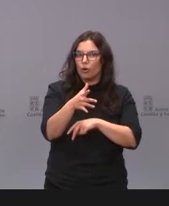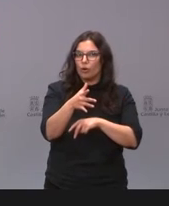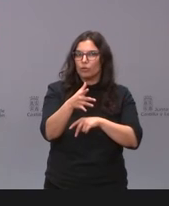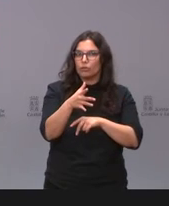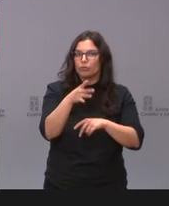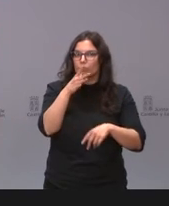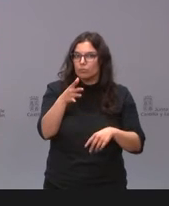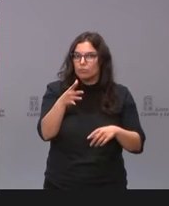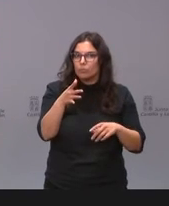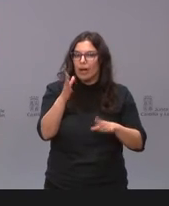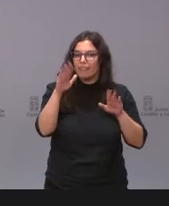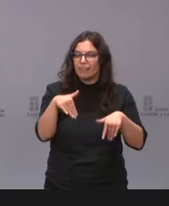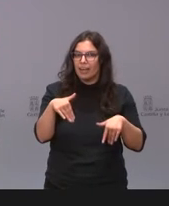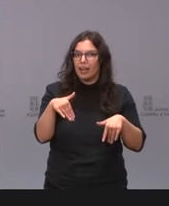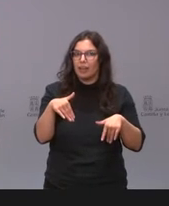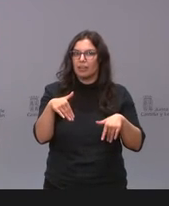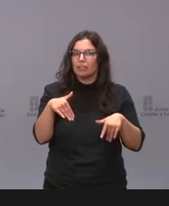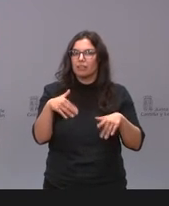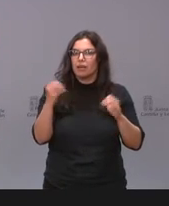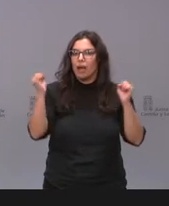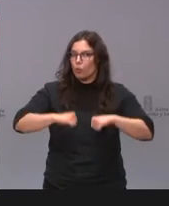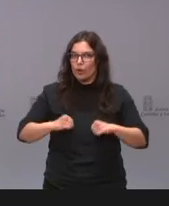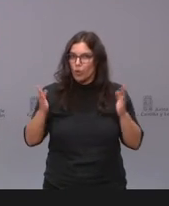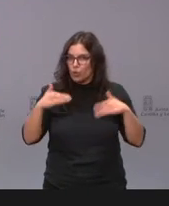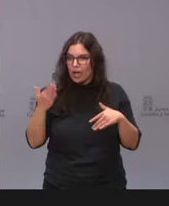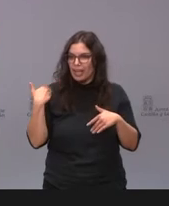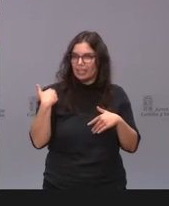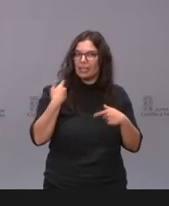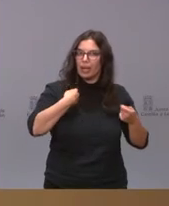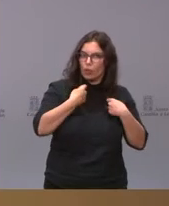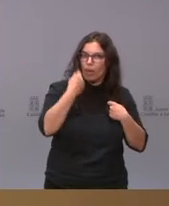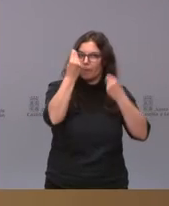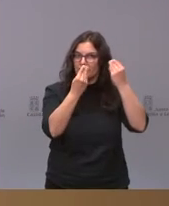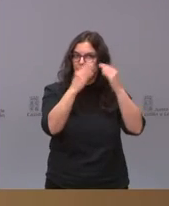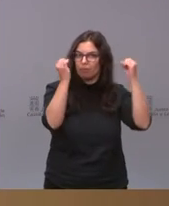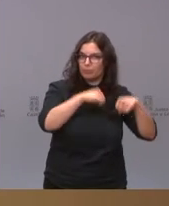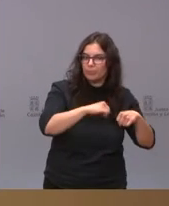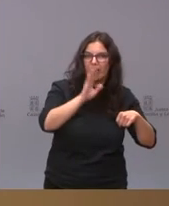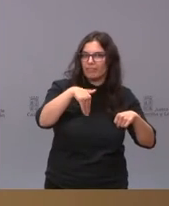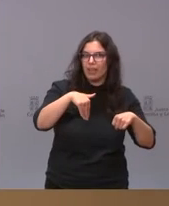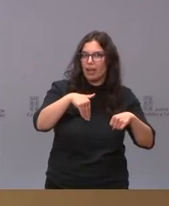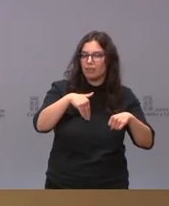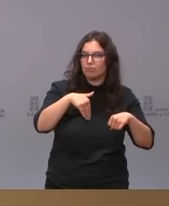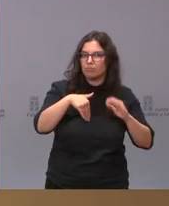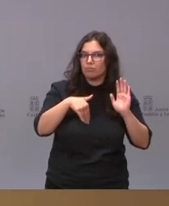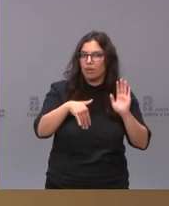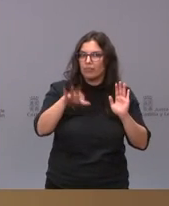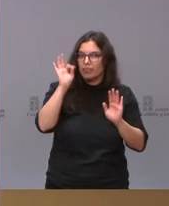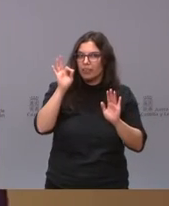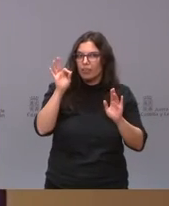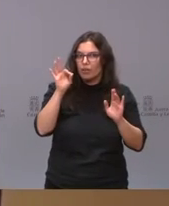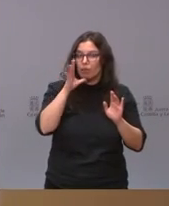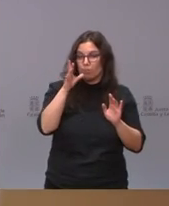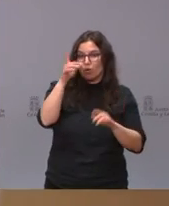con los sanitarios como en un principio estaba negociando y pensaban que podría ocurrir y al final han decidido ante el malestar de